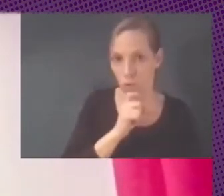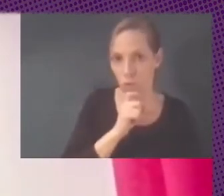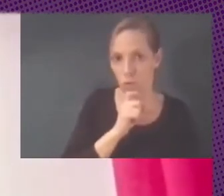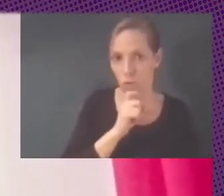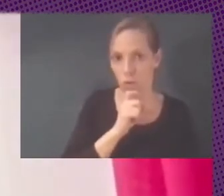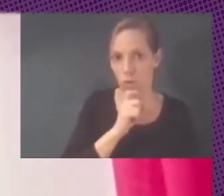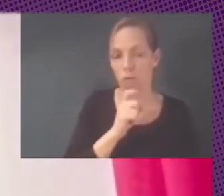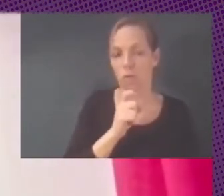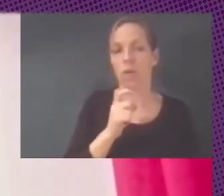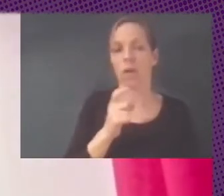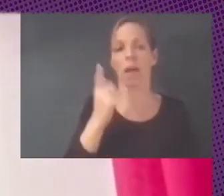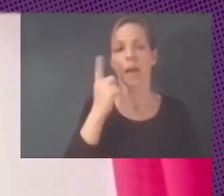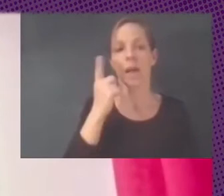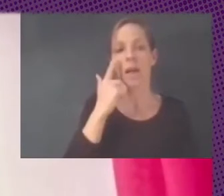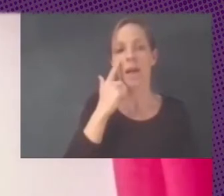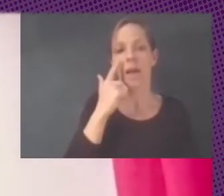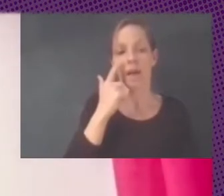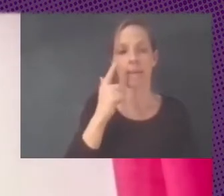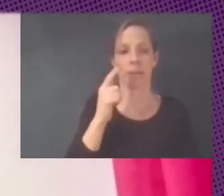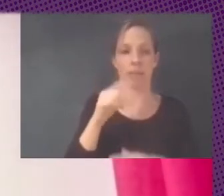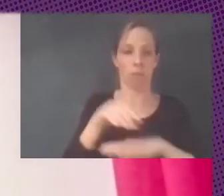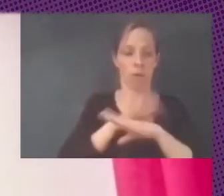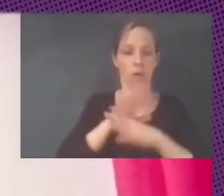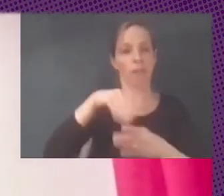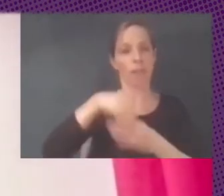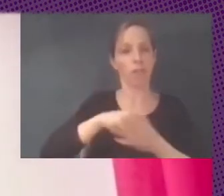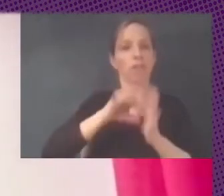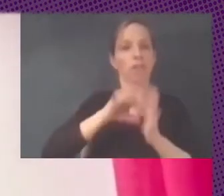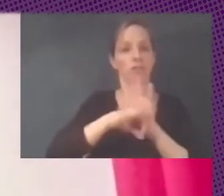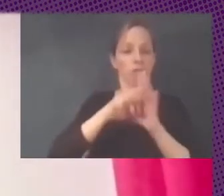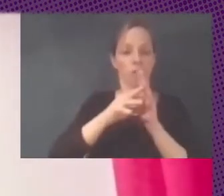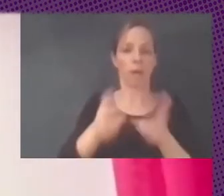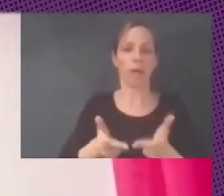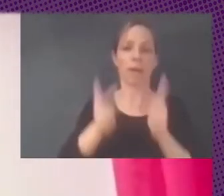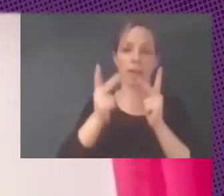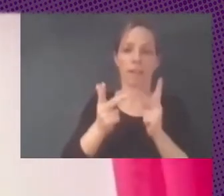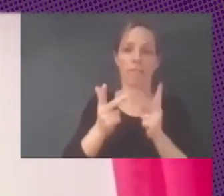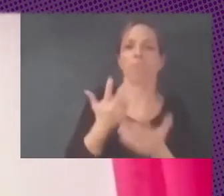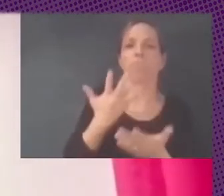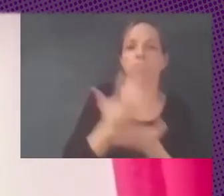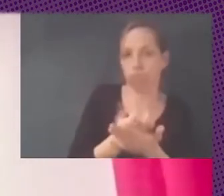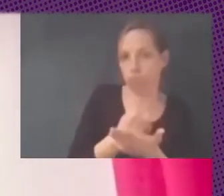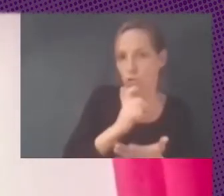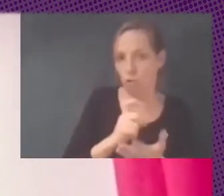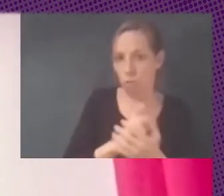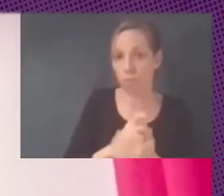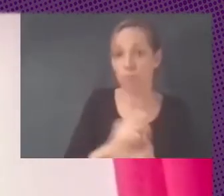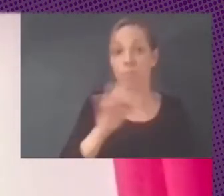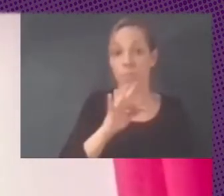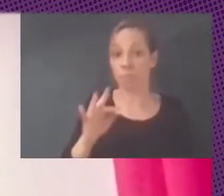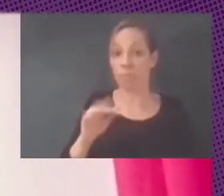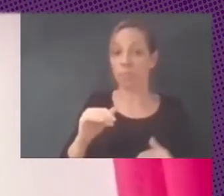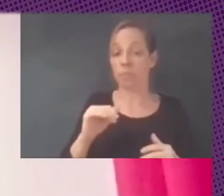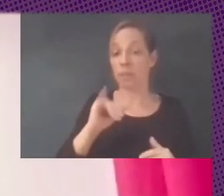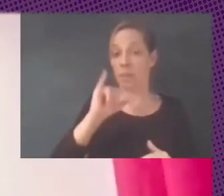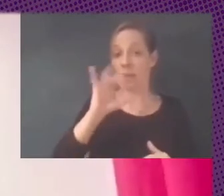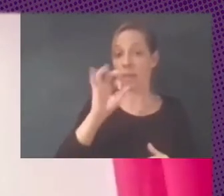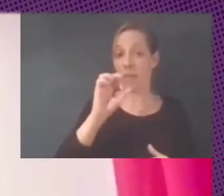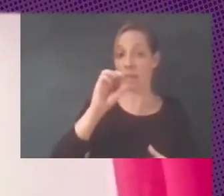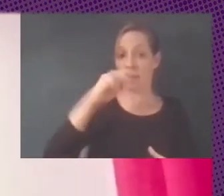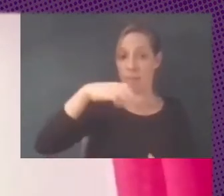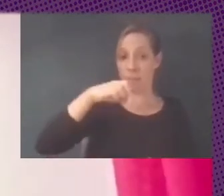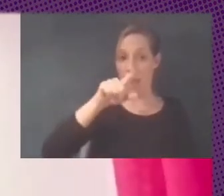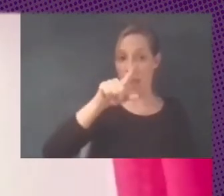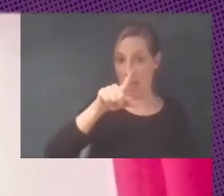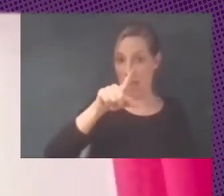escalar proyectos de software libre entonces bueno si toma la palabra Ismael por favor con este por